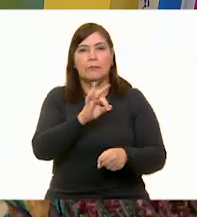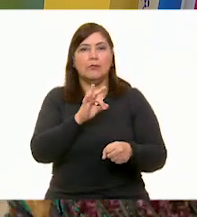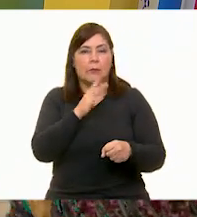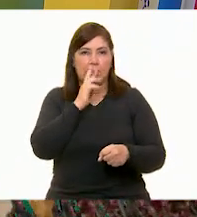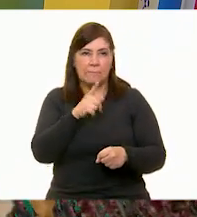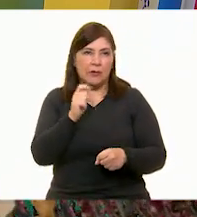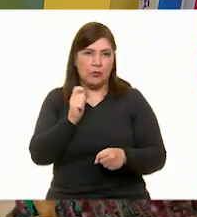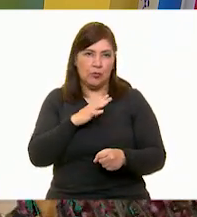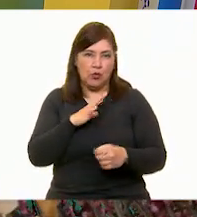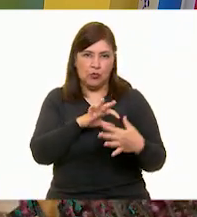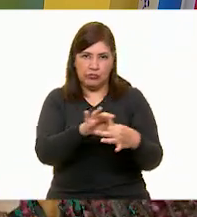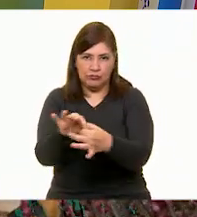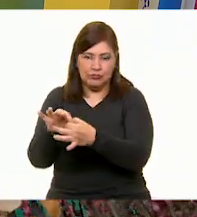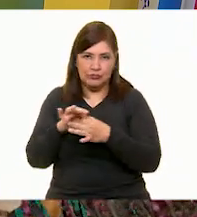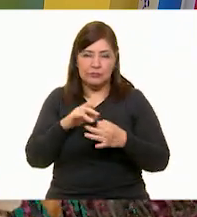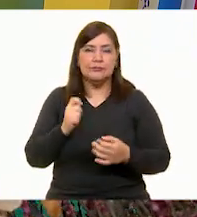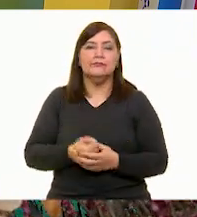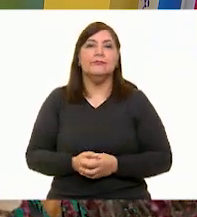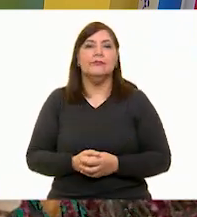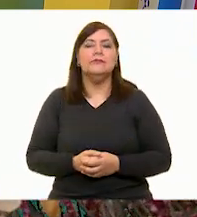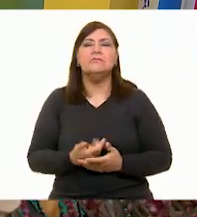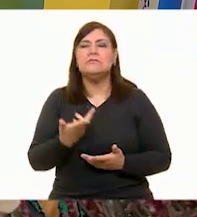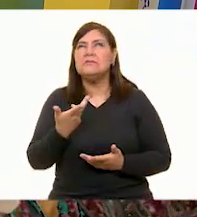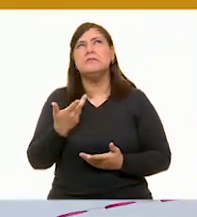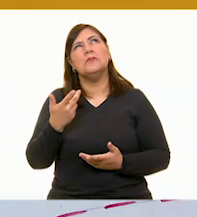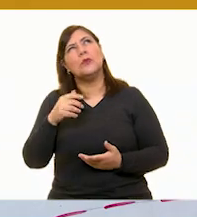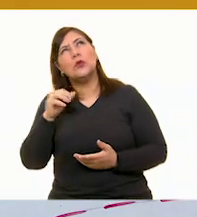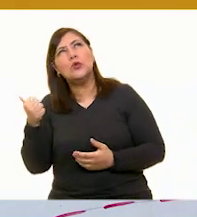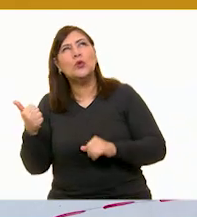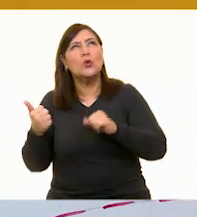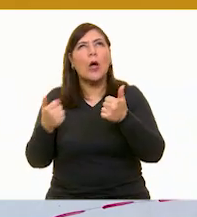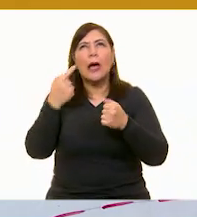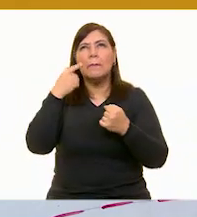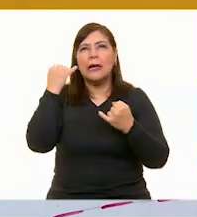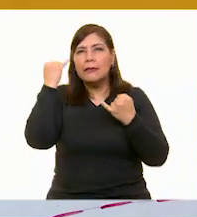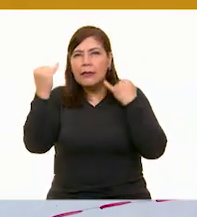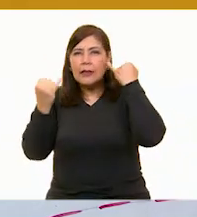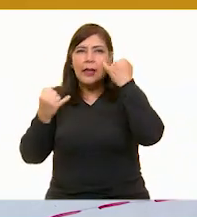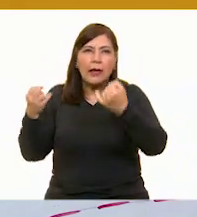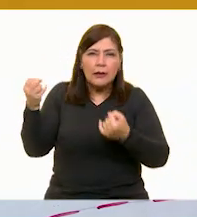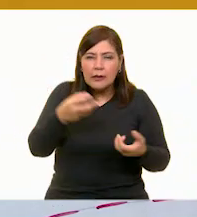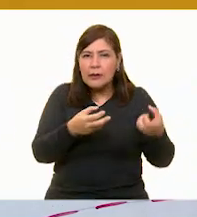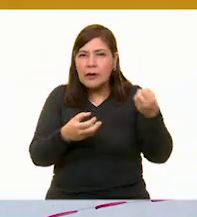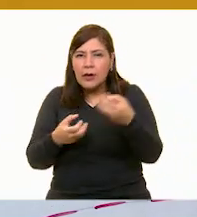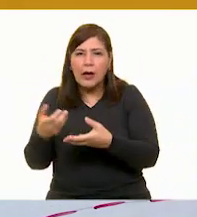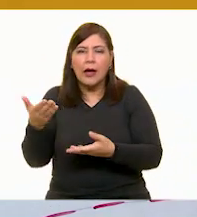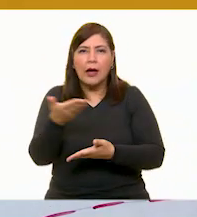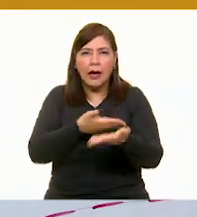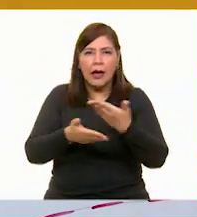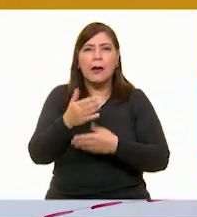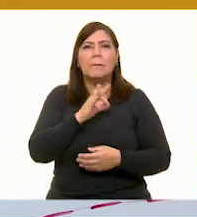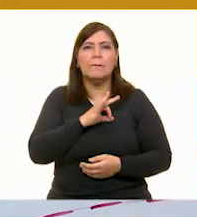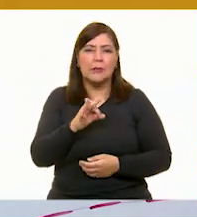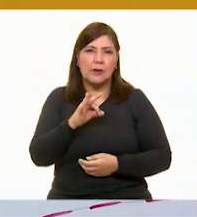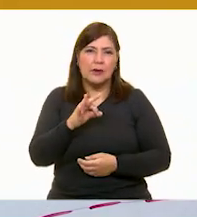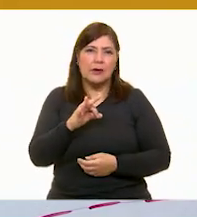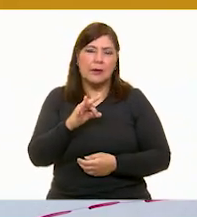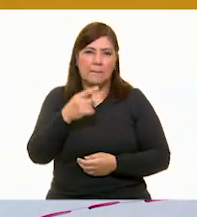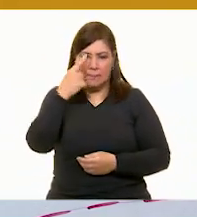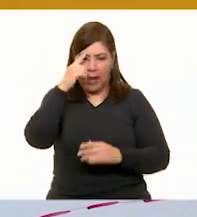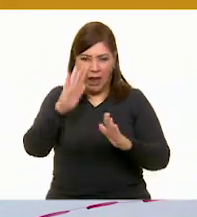oigan oigan y para seguir compartiendo ideas videos y acciones que nos lleven a cruzar al río pues